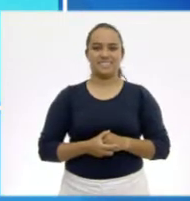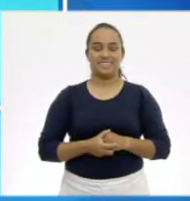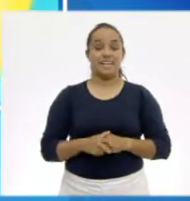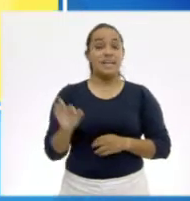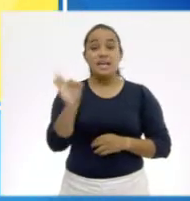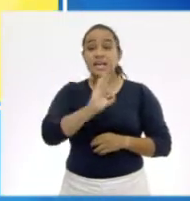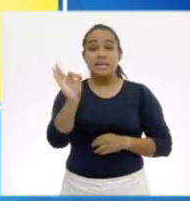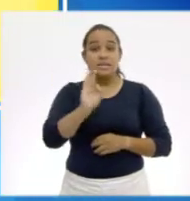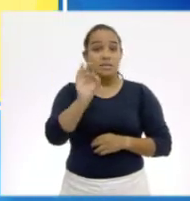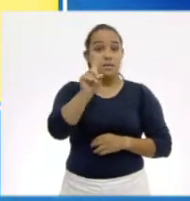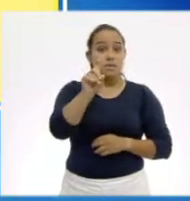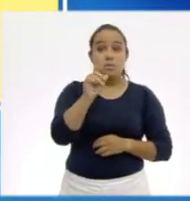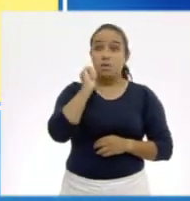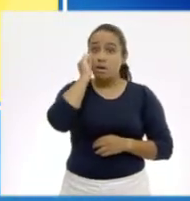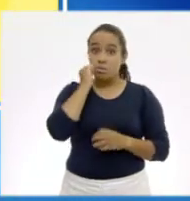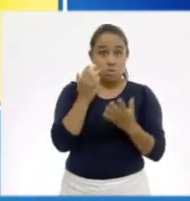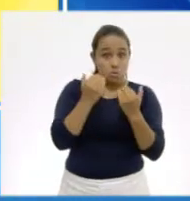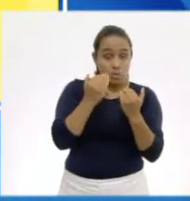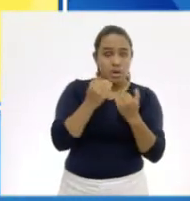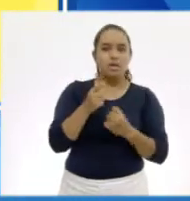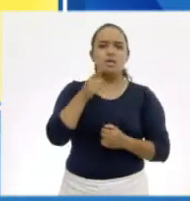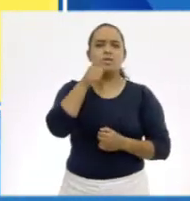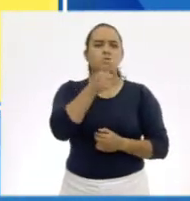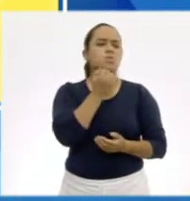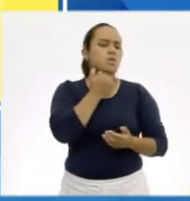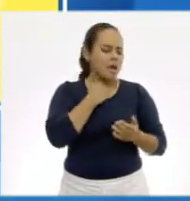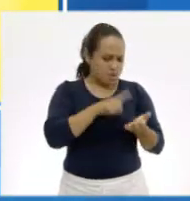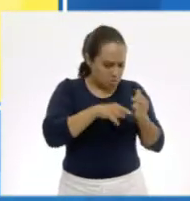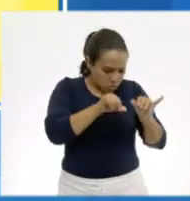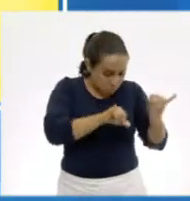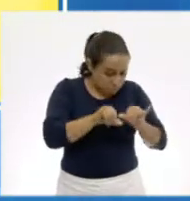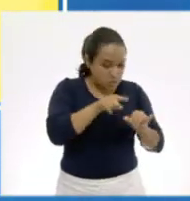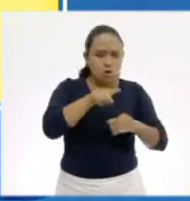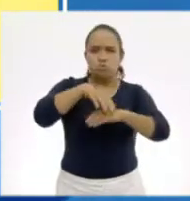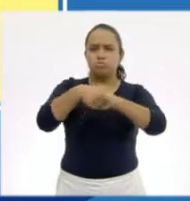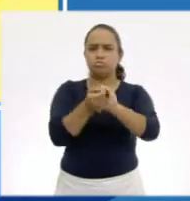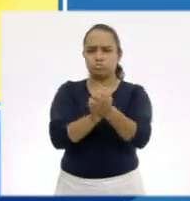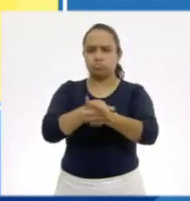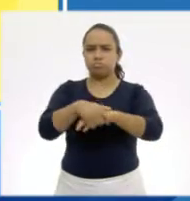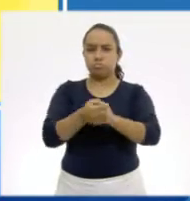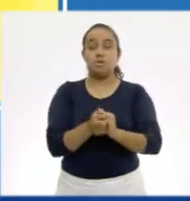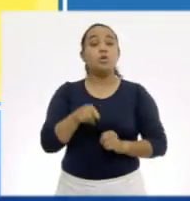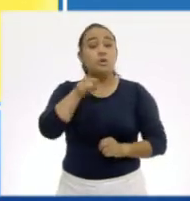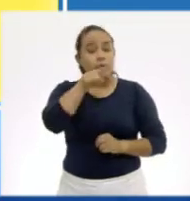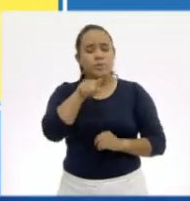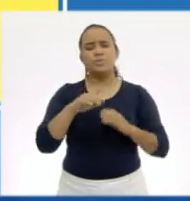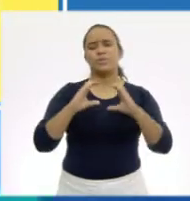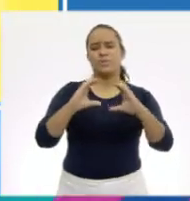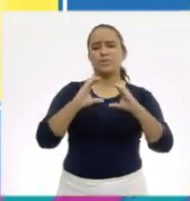Si no tienes agua y jabón, usa desinfectantes a base de alcohol. ¡Cuídate!